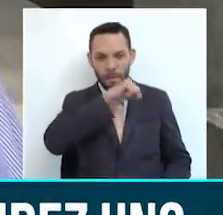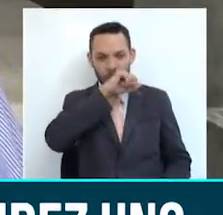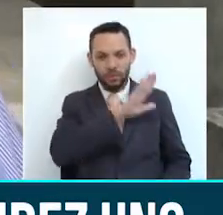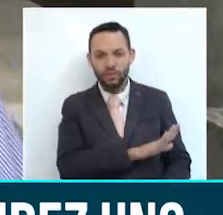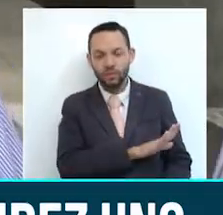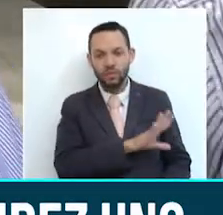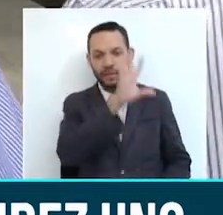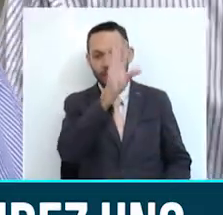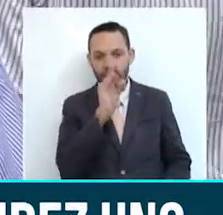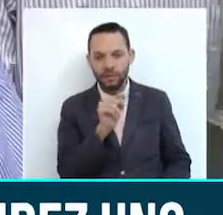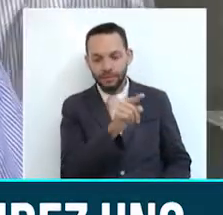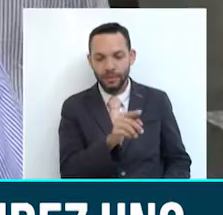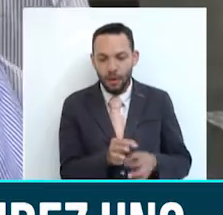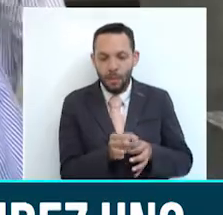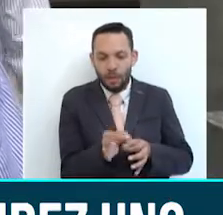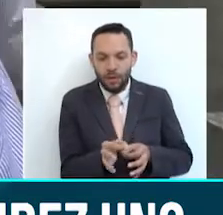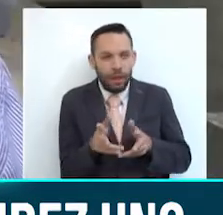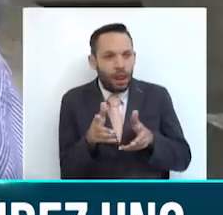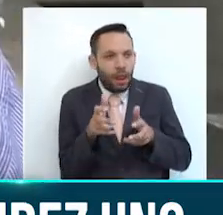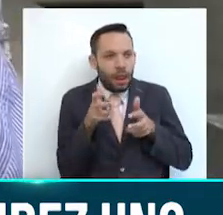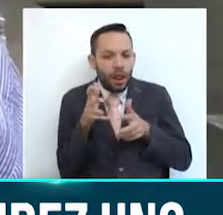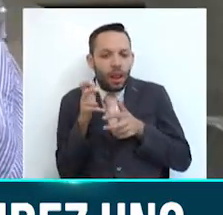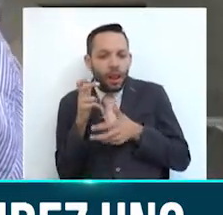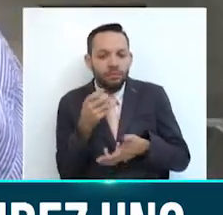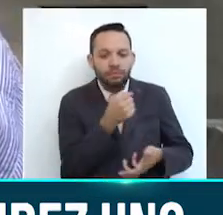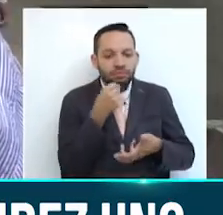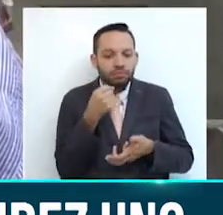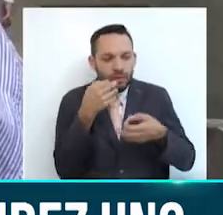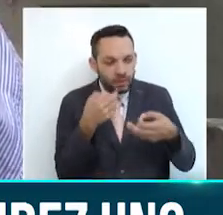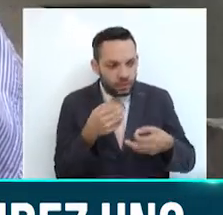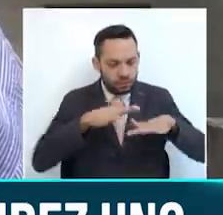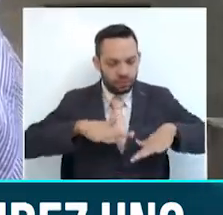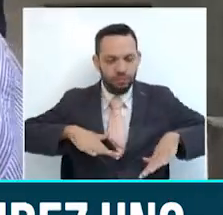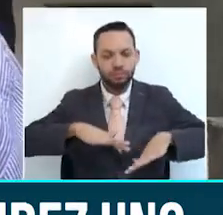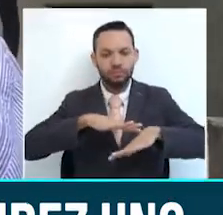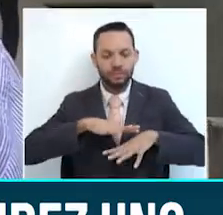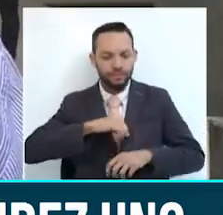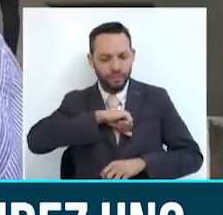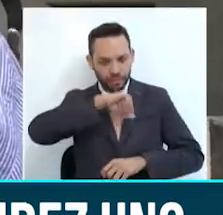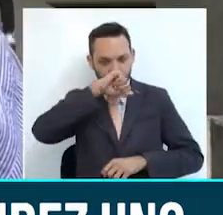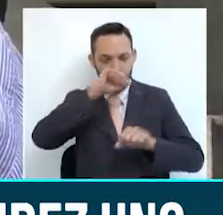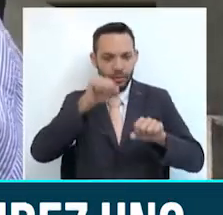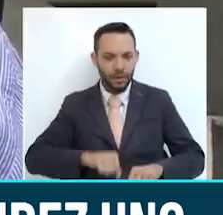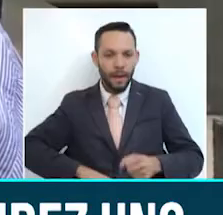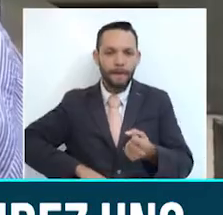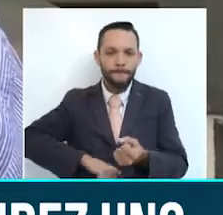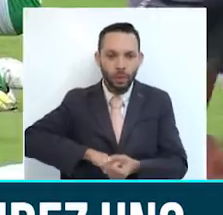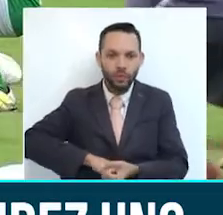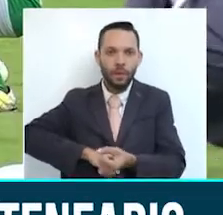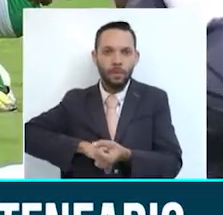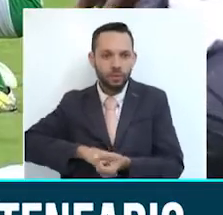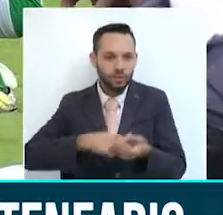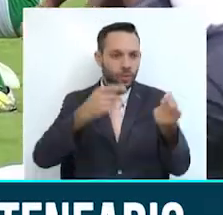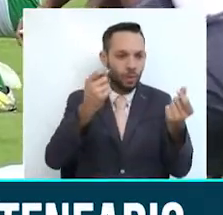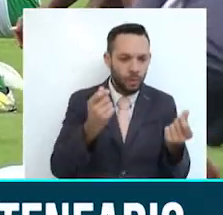el municipio y que por ende logremos que sea realmente de nuestra región para así tenerle más participación y tener más sentido de pertenencia por ello.